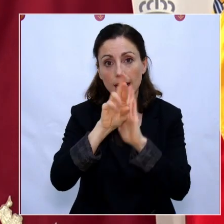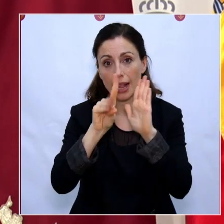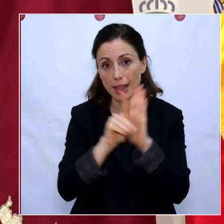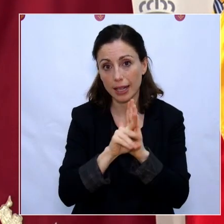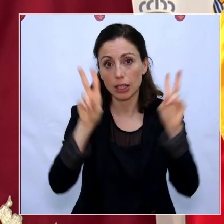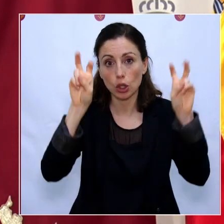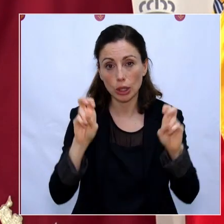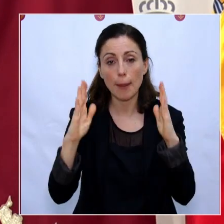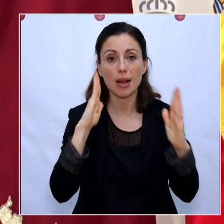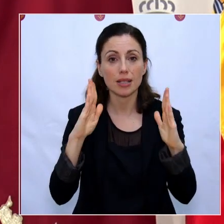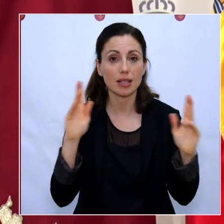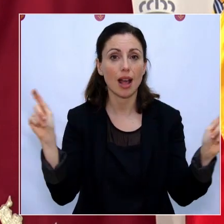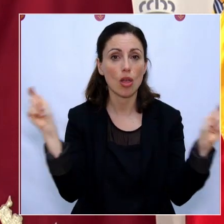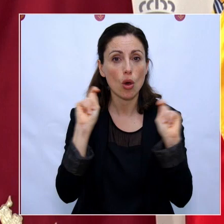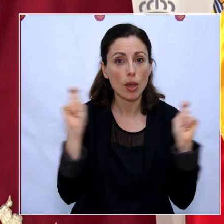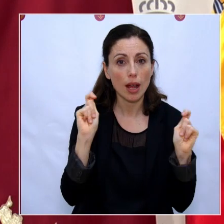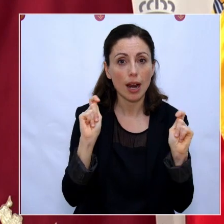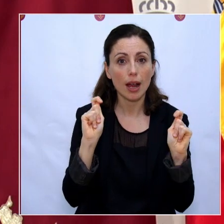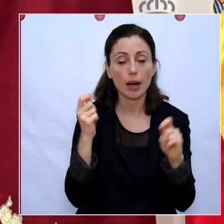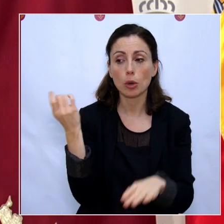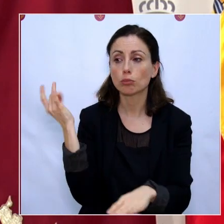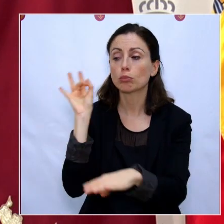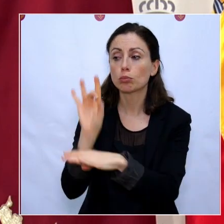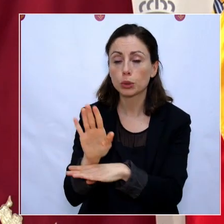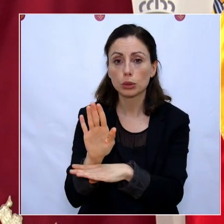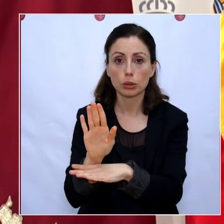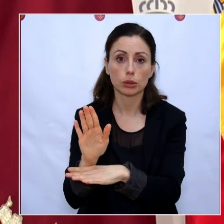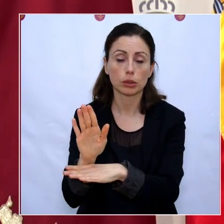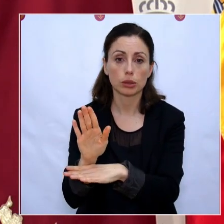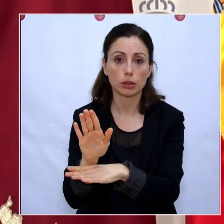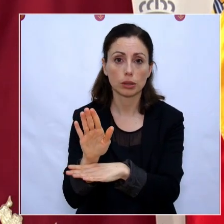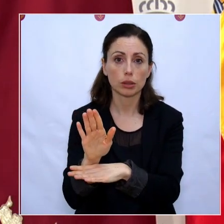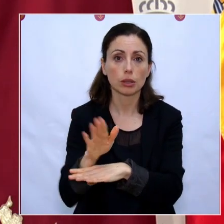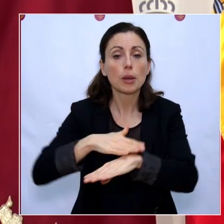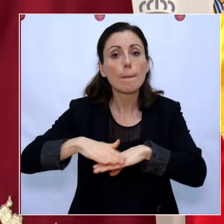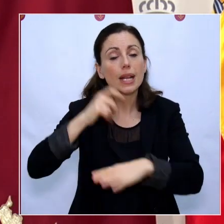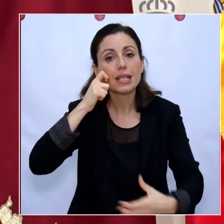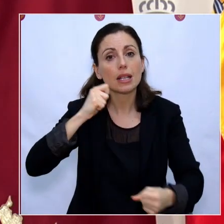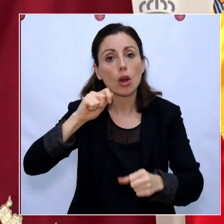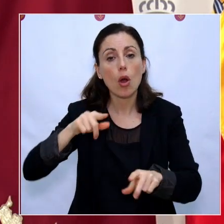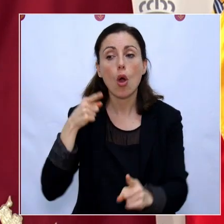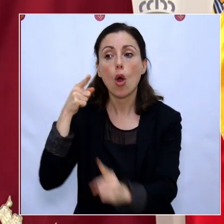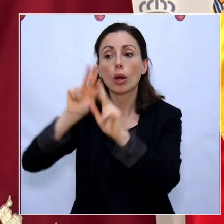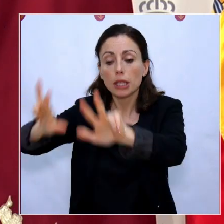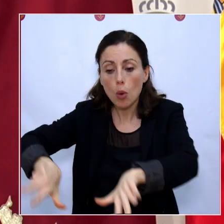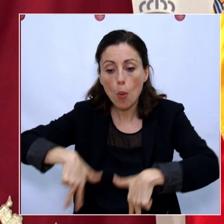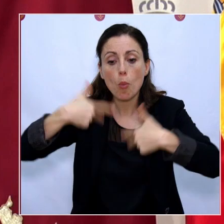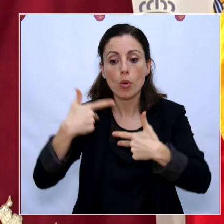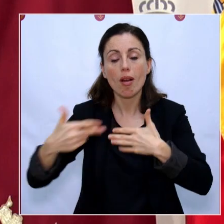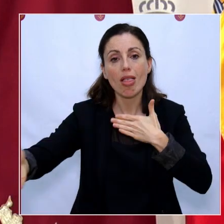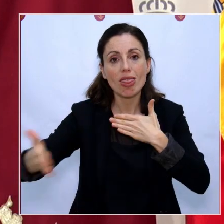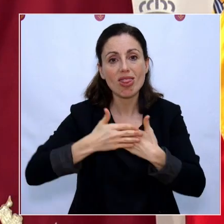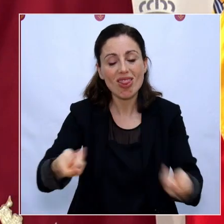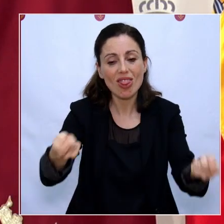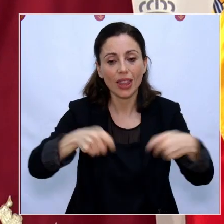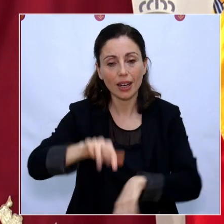Alarma, le enviamos la solicitud al Gobierno de España, al Ministerio de Sanidad, para que nos autorice a cerrar los domingos y los festivos